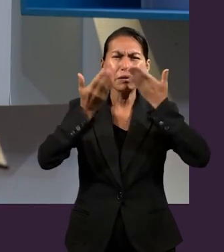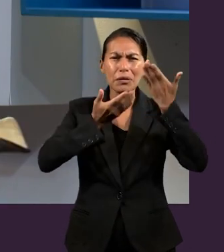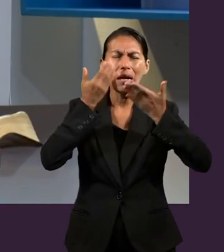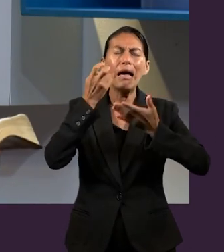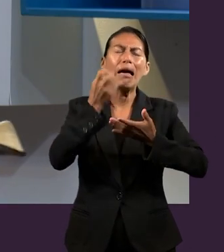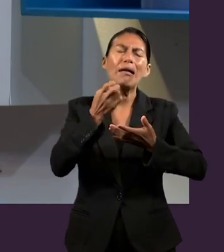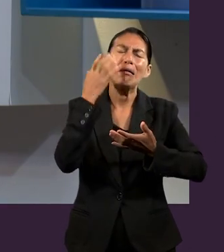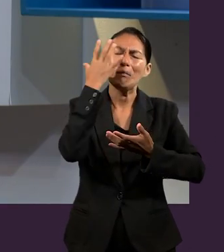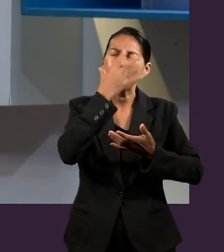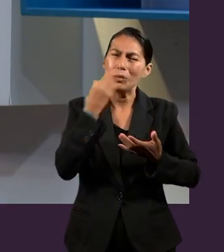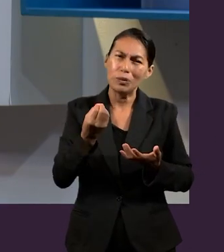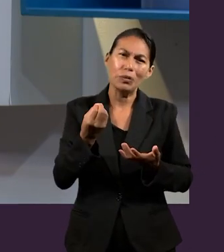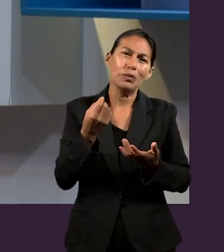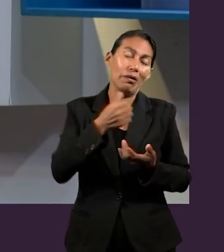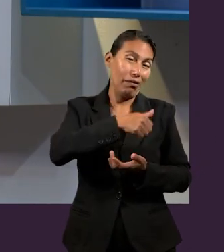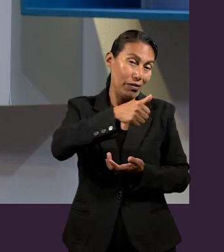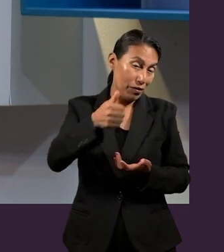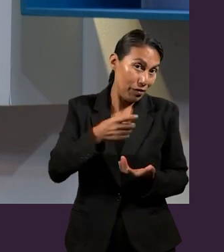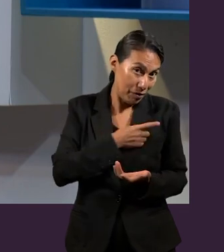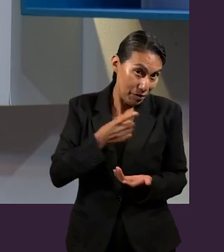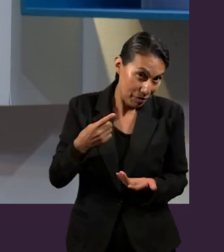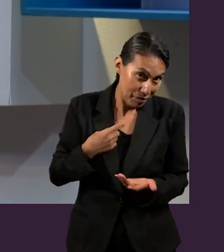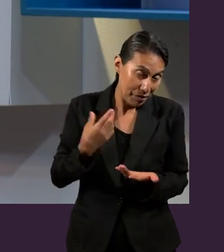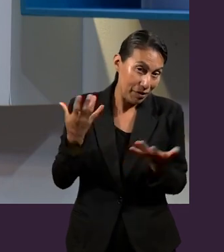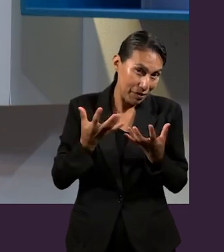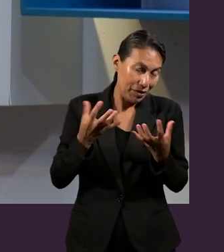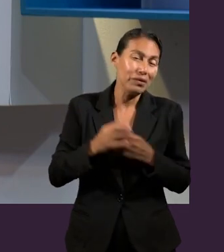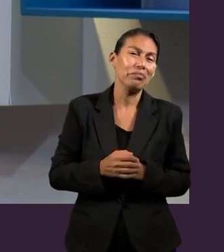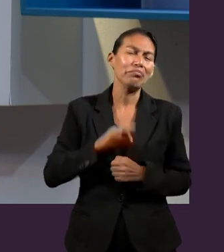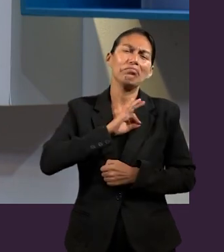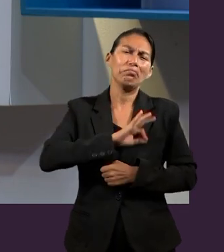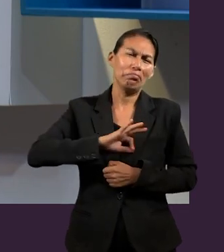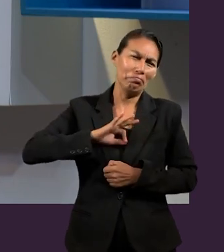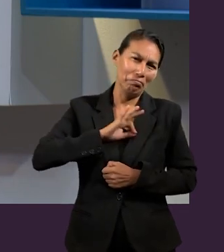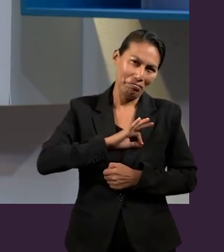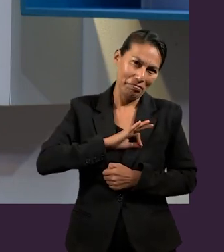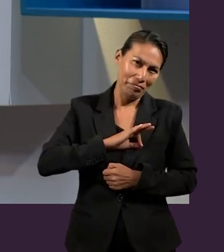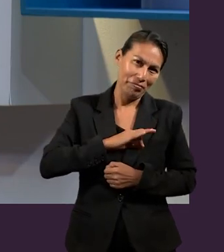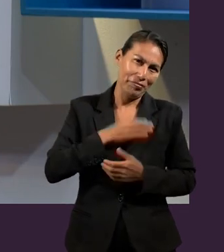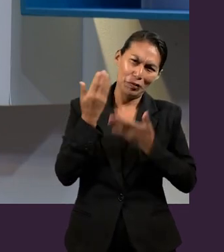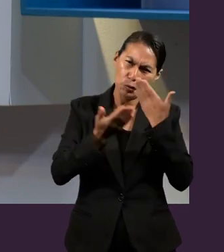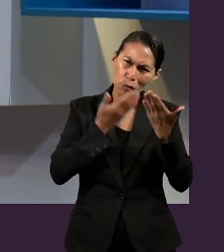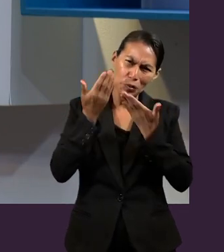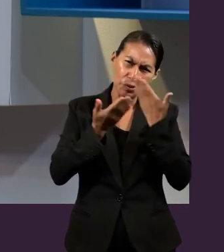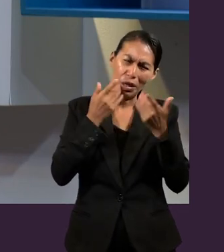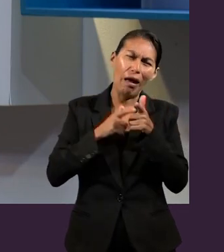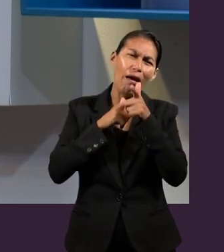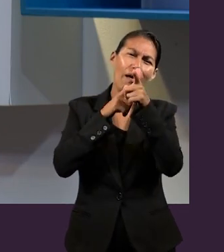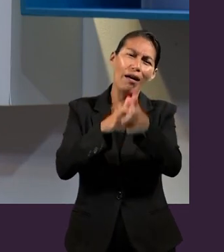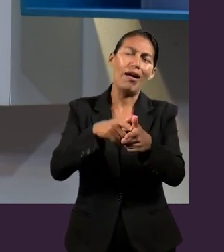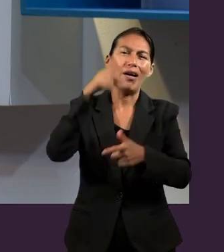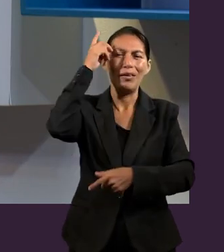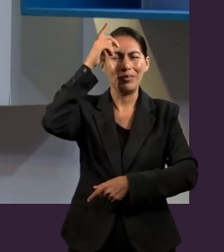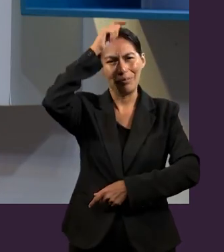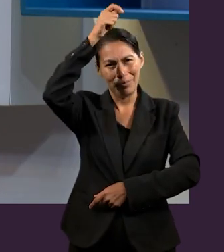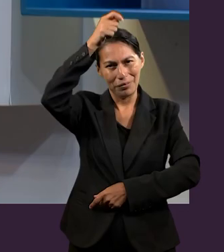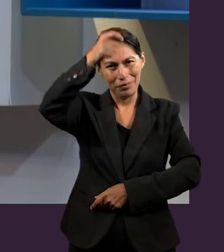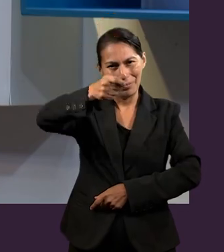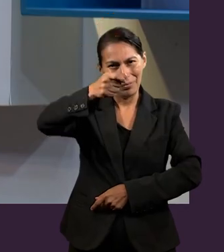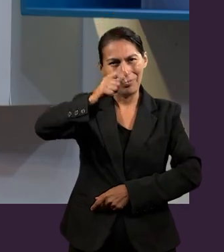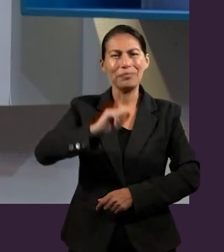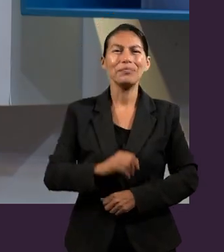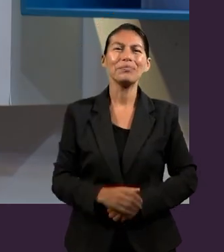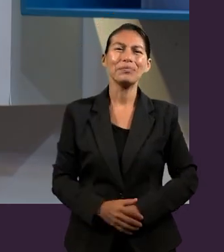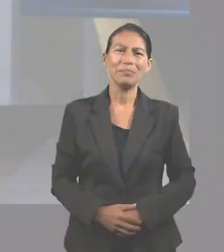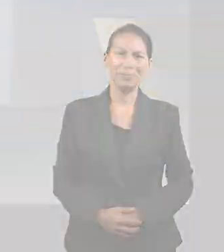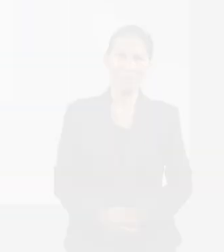debe ser una ocasión muy, muy, muy especial, muy feliz. Sigamos estudiando. El Señor